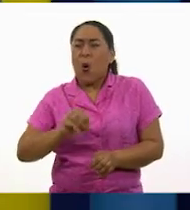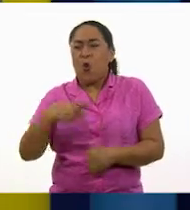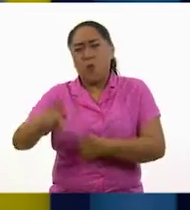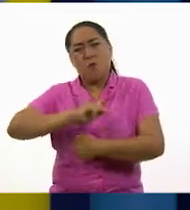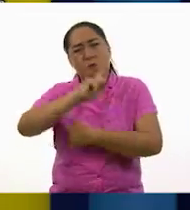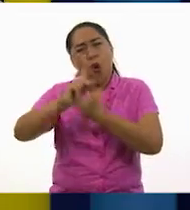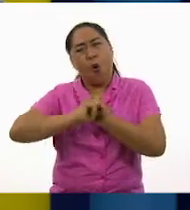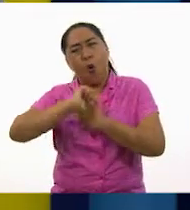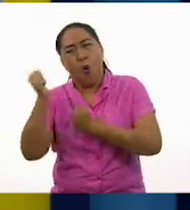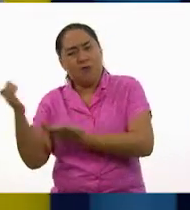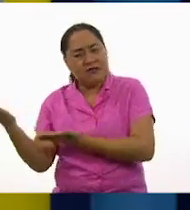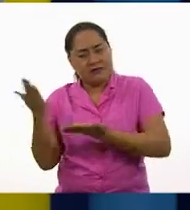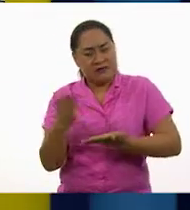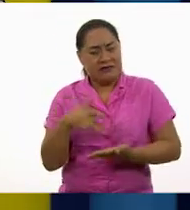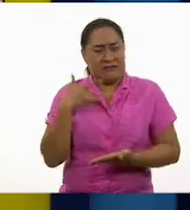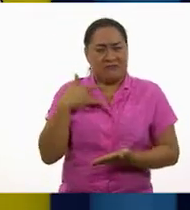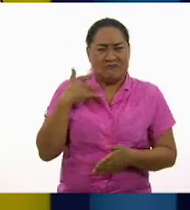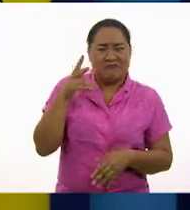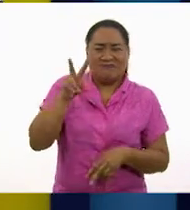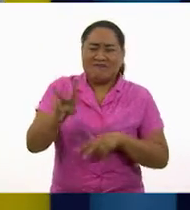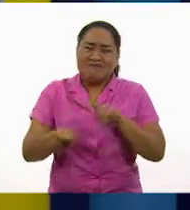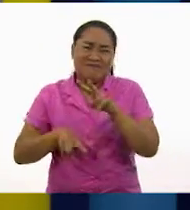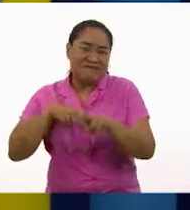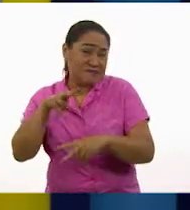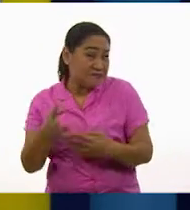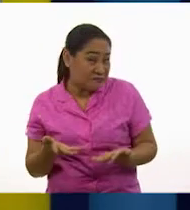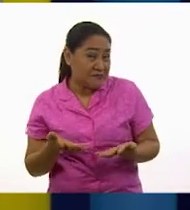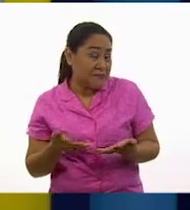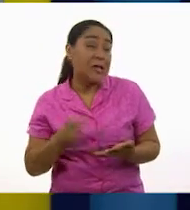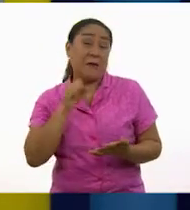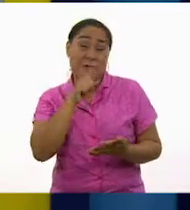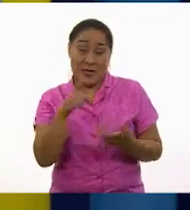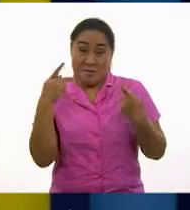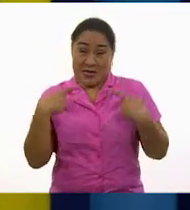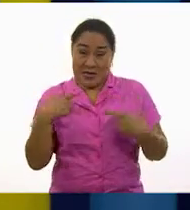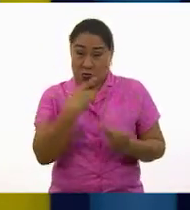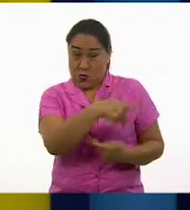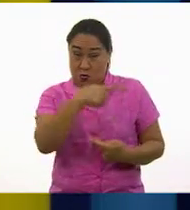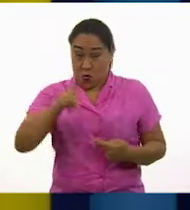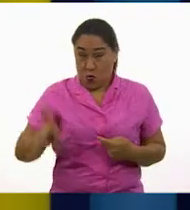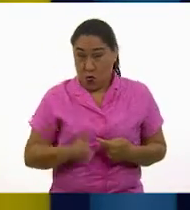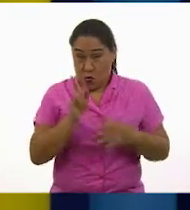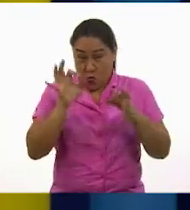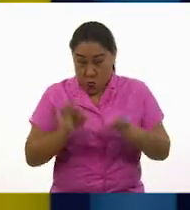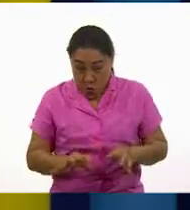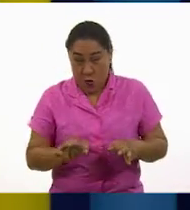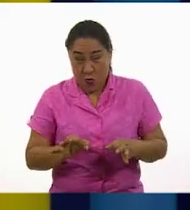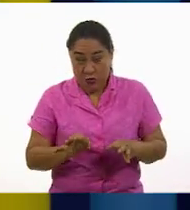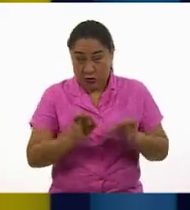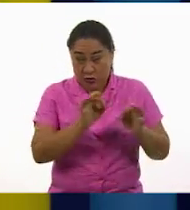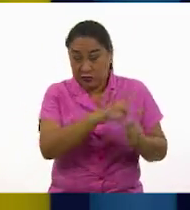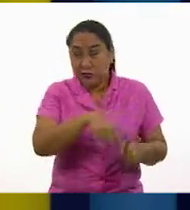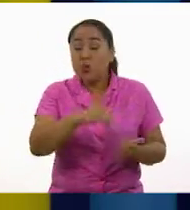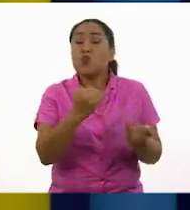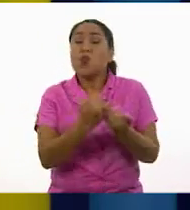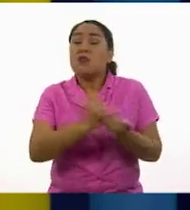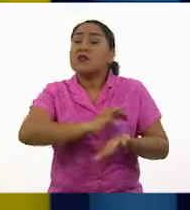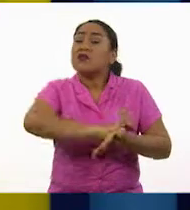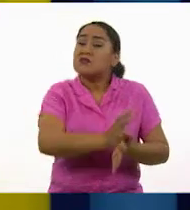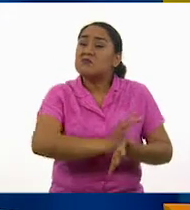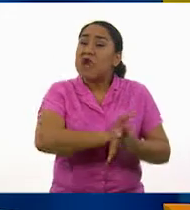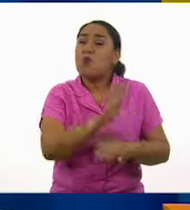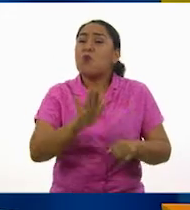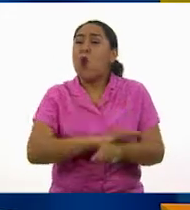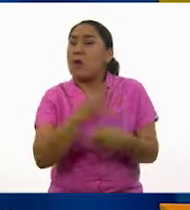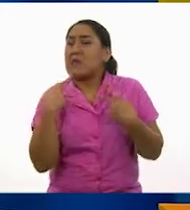otro país. Incluso las personas de los pueblos originarios también viven discriminación por los mismos prejuicios.